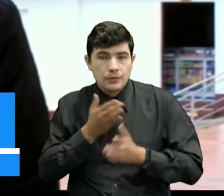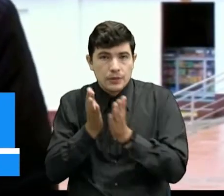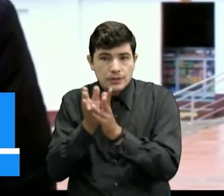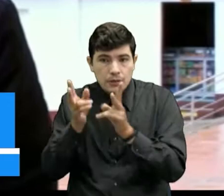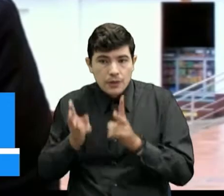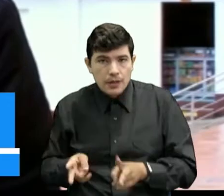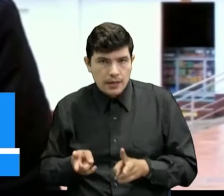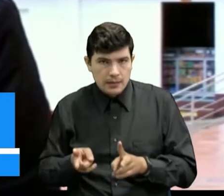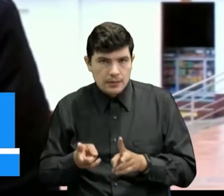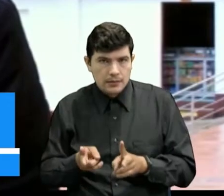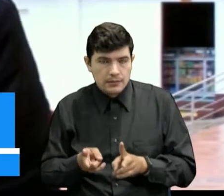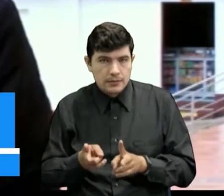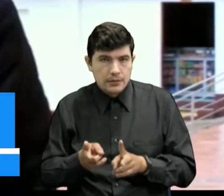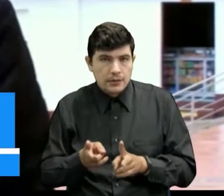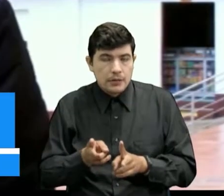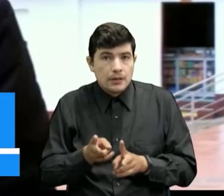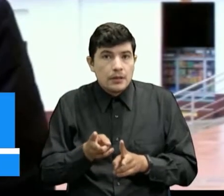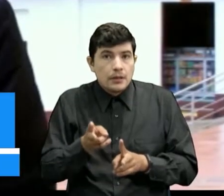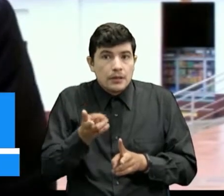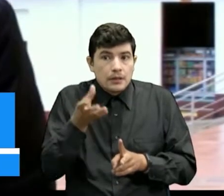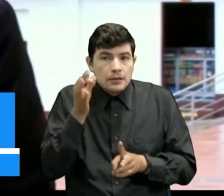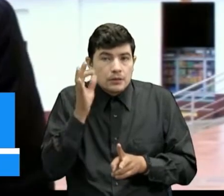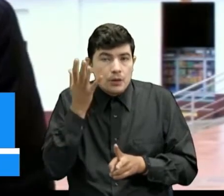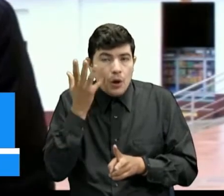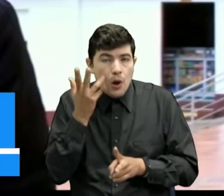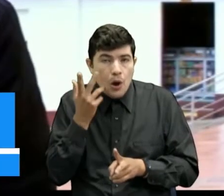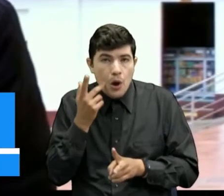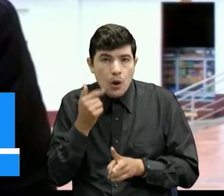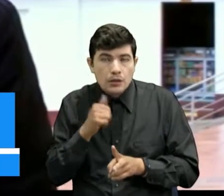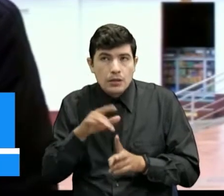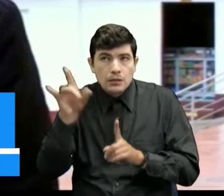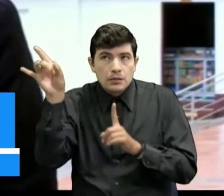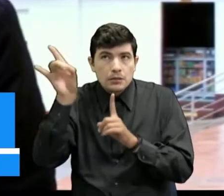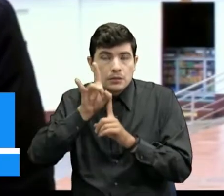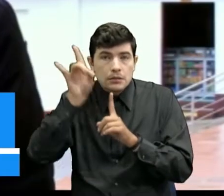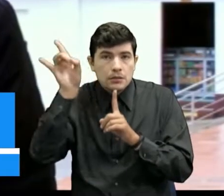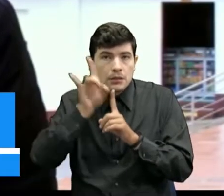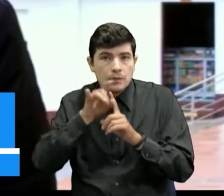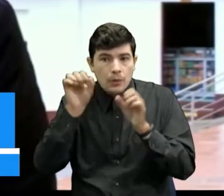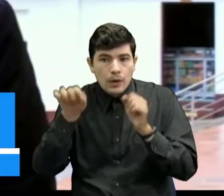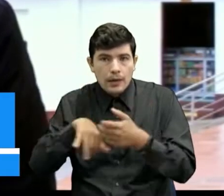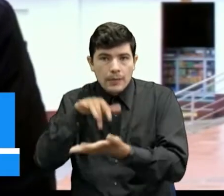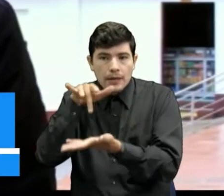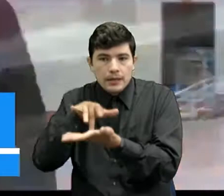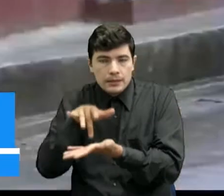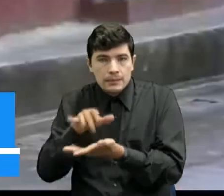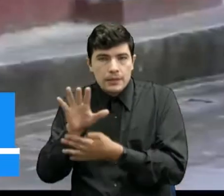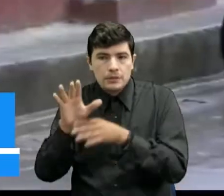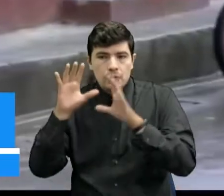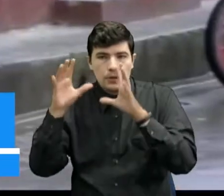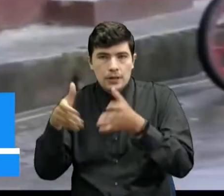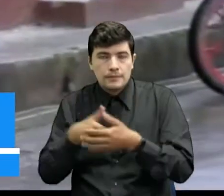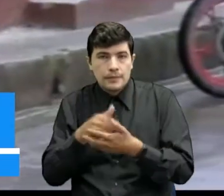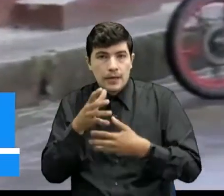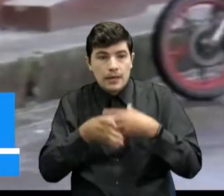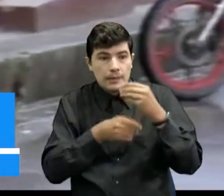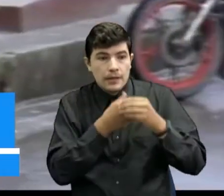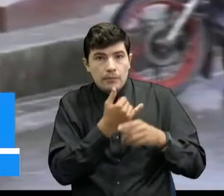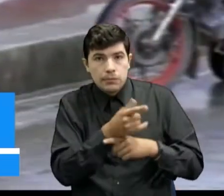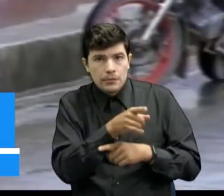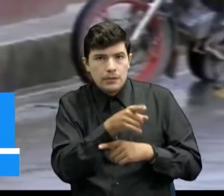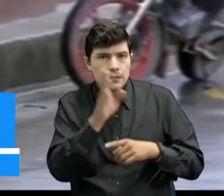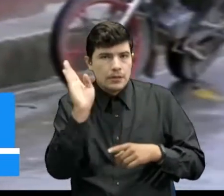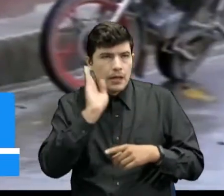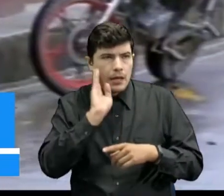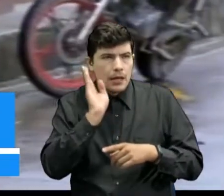debido a que tenemos que estar diariamente conectados para poder participar de nuestras clases. La señal de telefonía